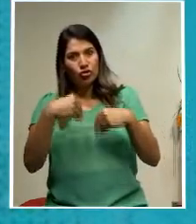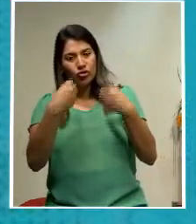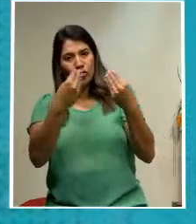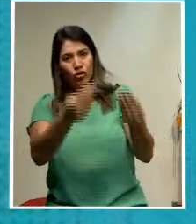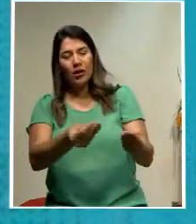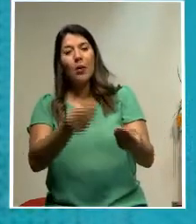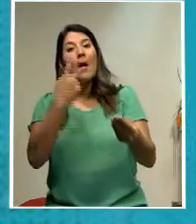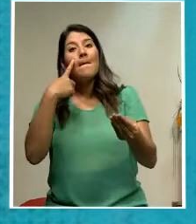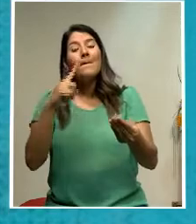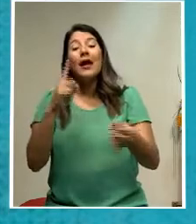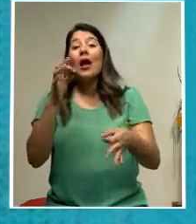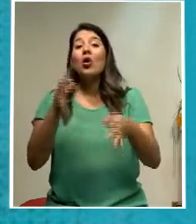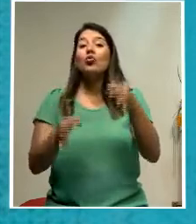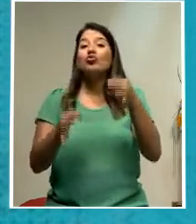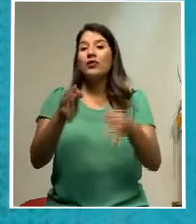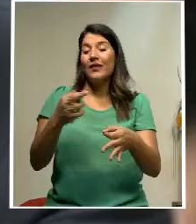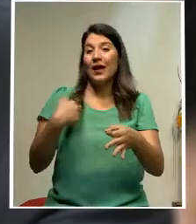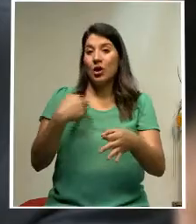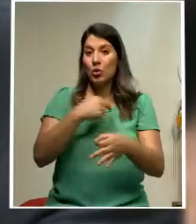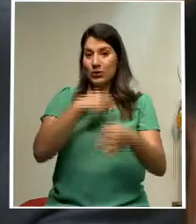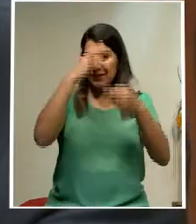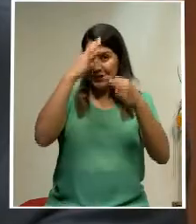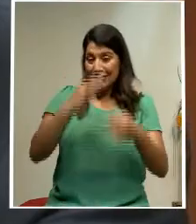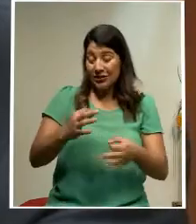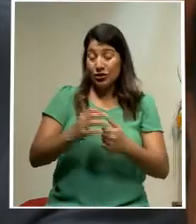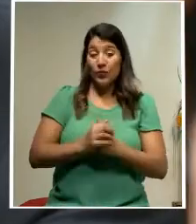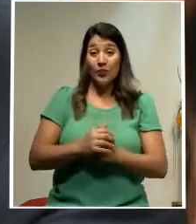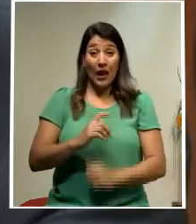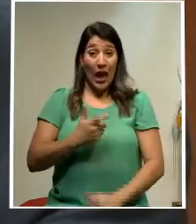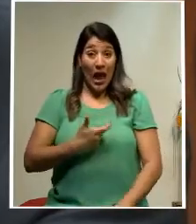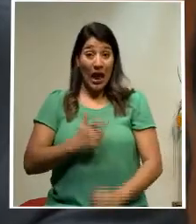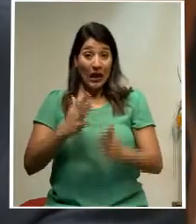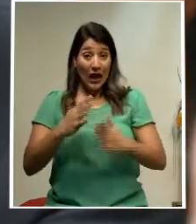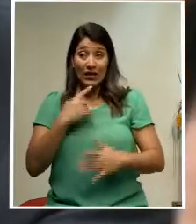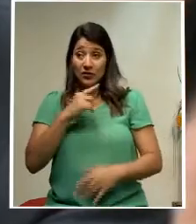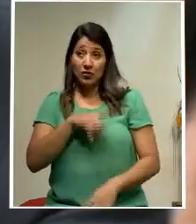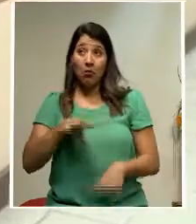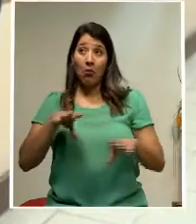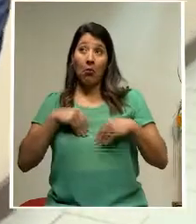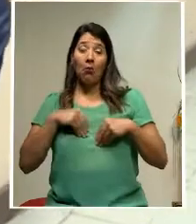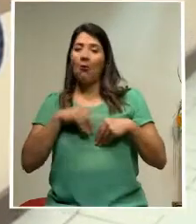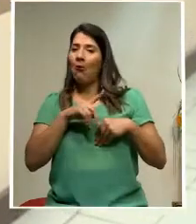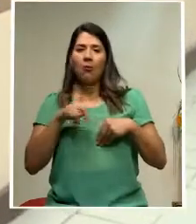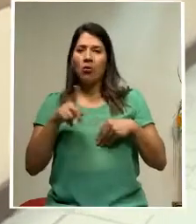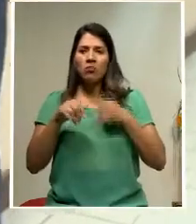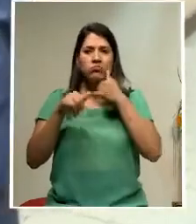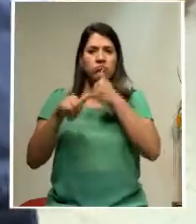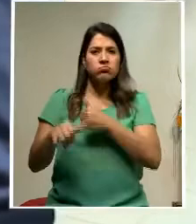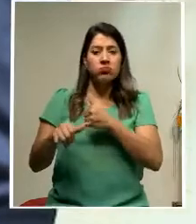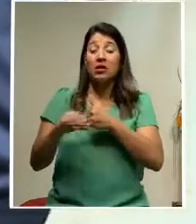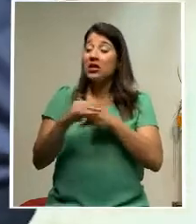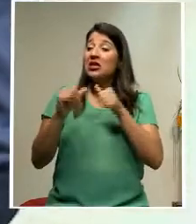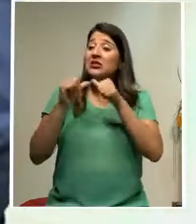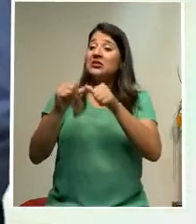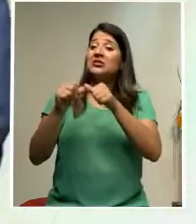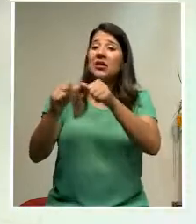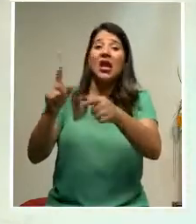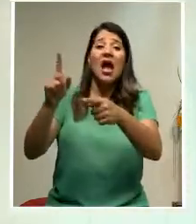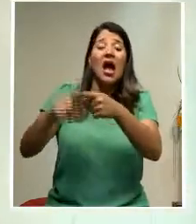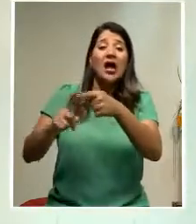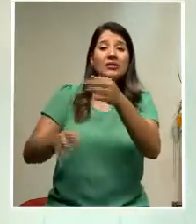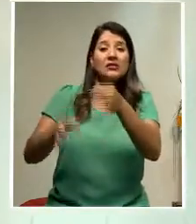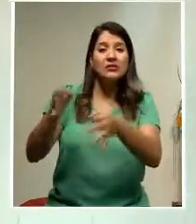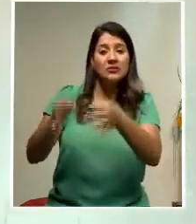para justificar esa decisión. El alcalde aseguró que apelarán la medida y de no prosperar llevarán el caso ante los tribunales